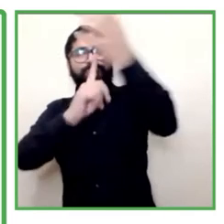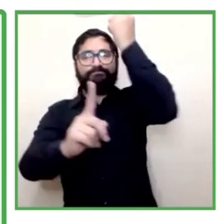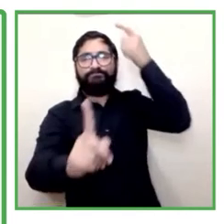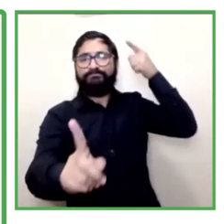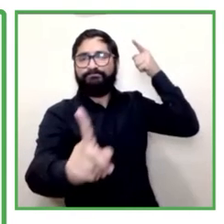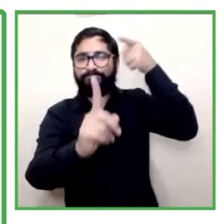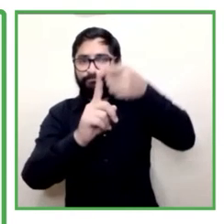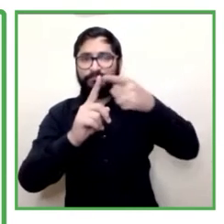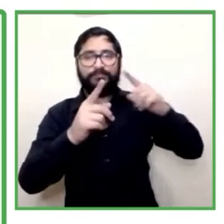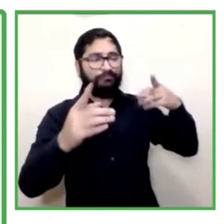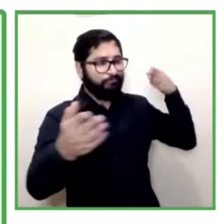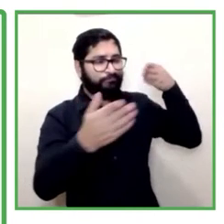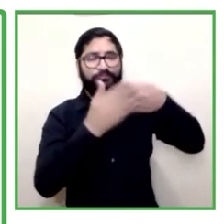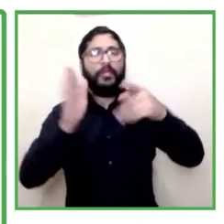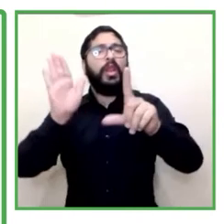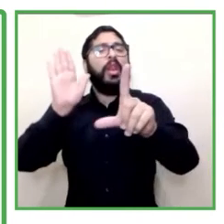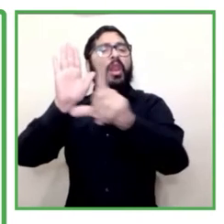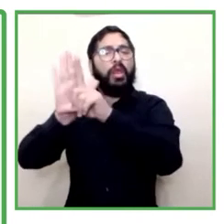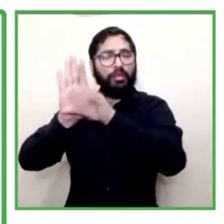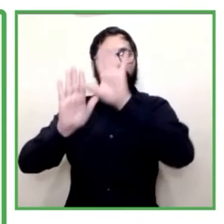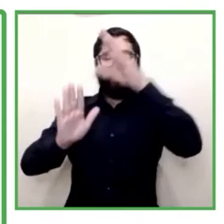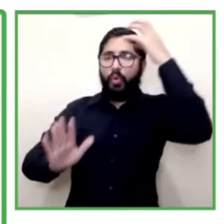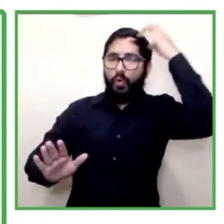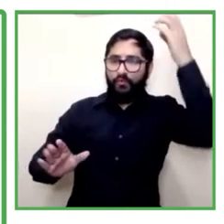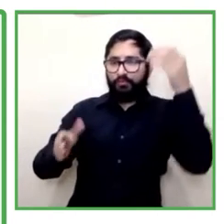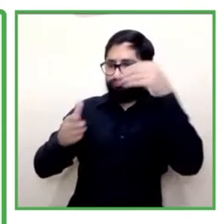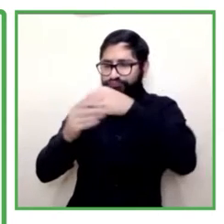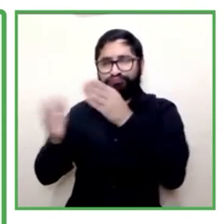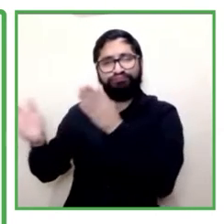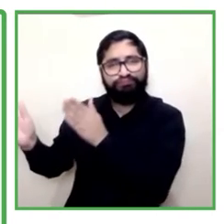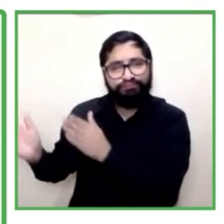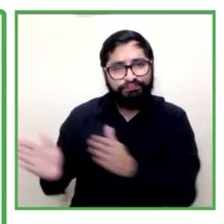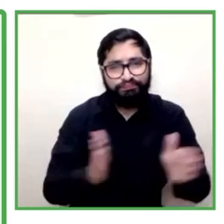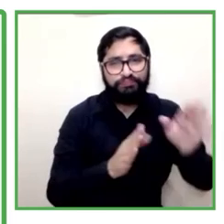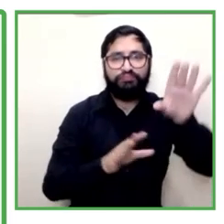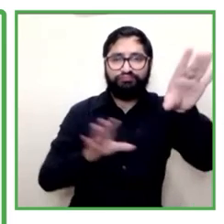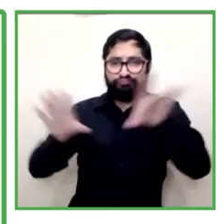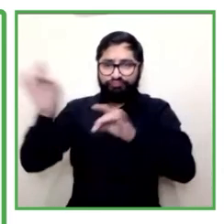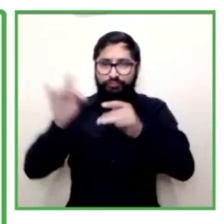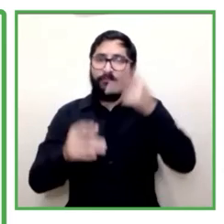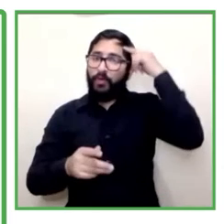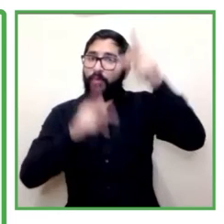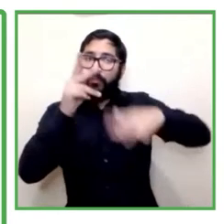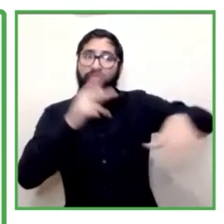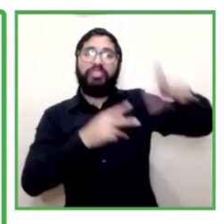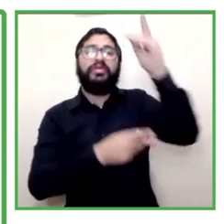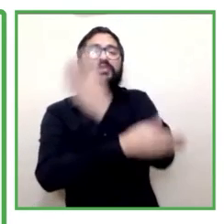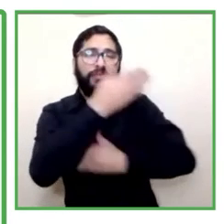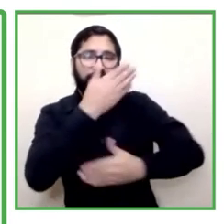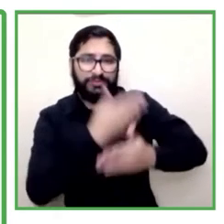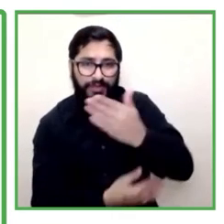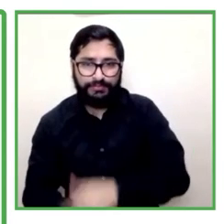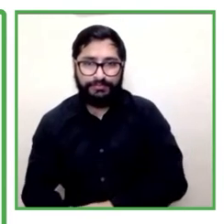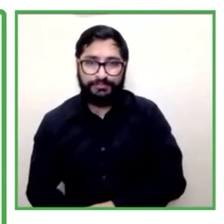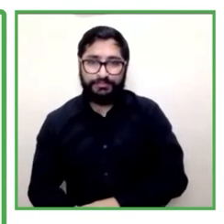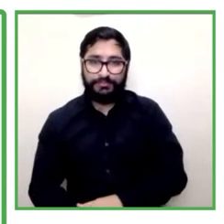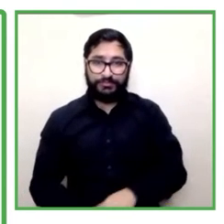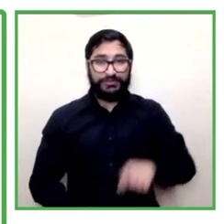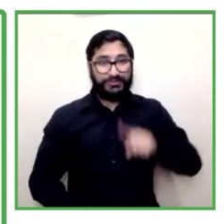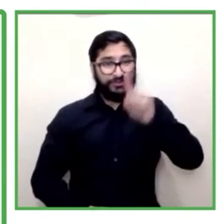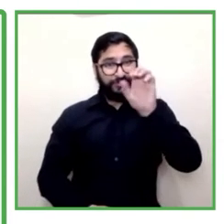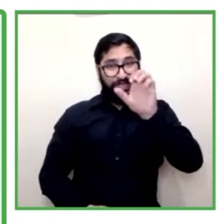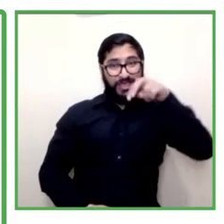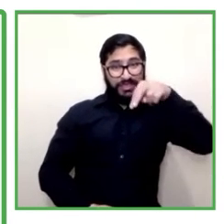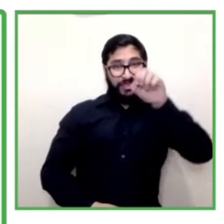afirmativas hacia la colocación de personas con discapacidad y el Piena tiene un reconocimiento especial en este aporte en esta contribución a esta meta.